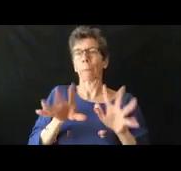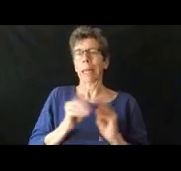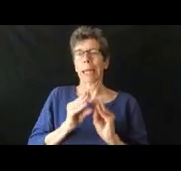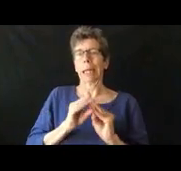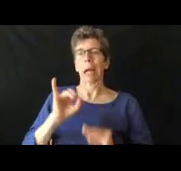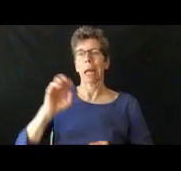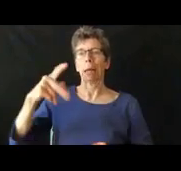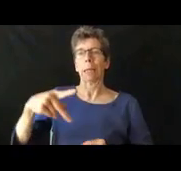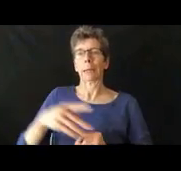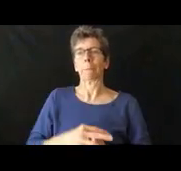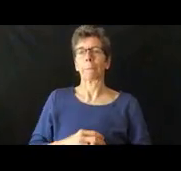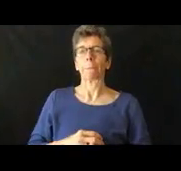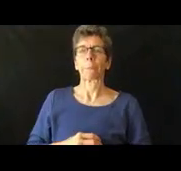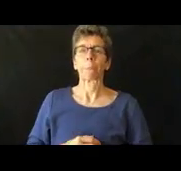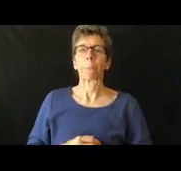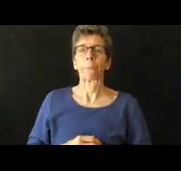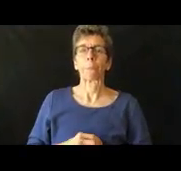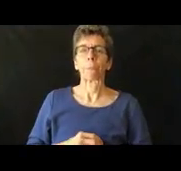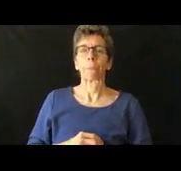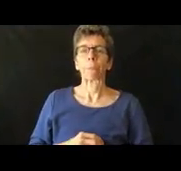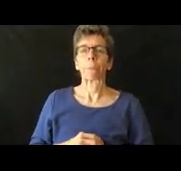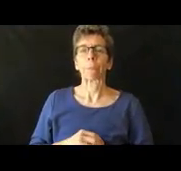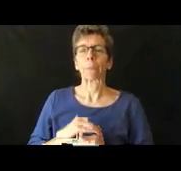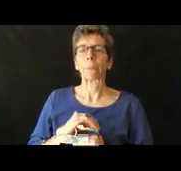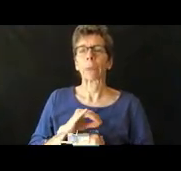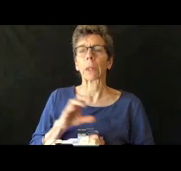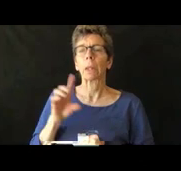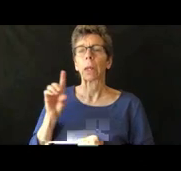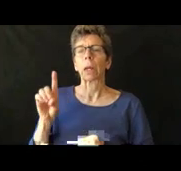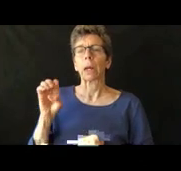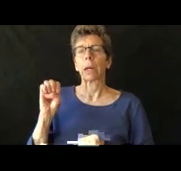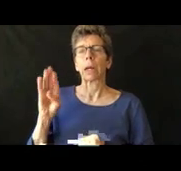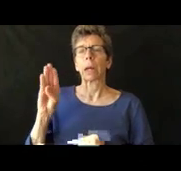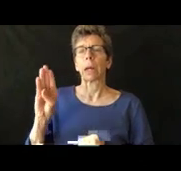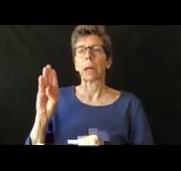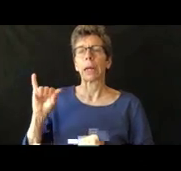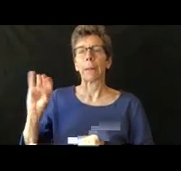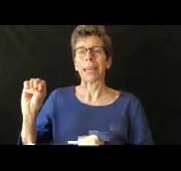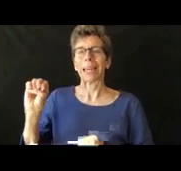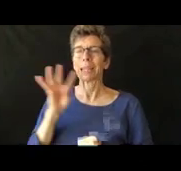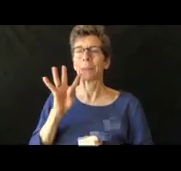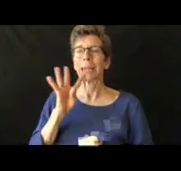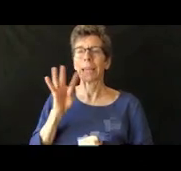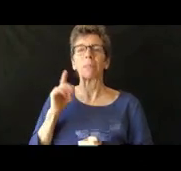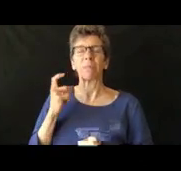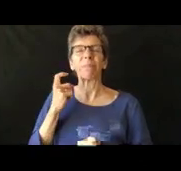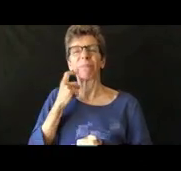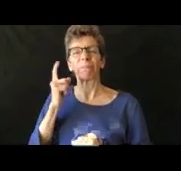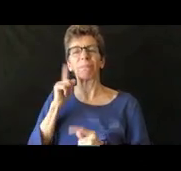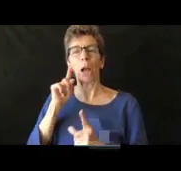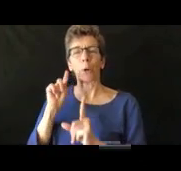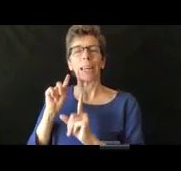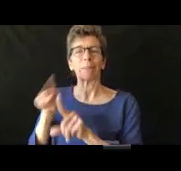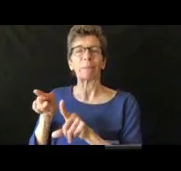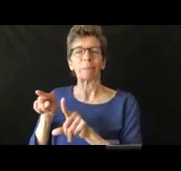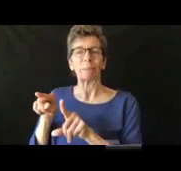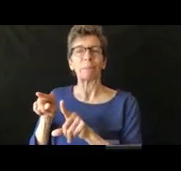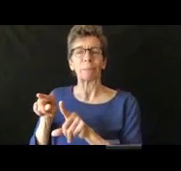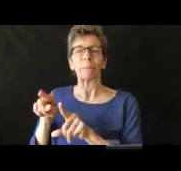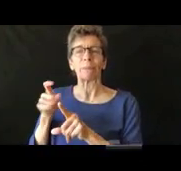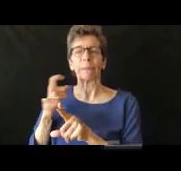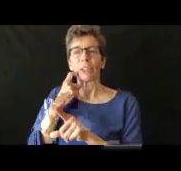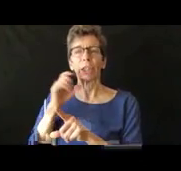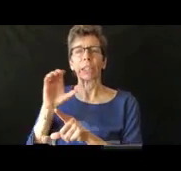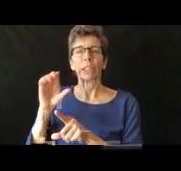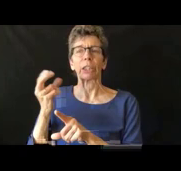gracias soy David Dorfman y estoy de acuerdo con Chen Chen lo que acaba